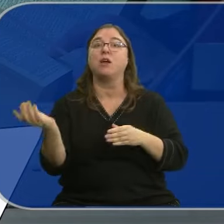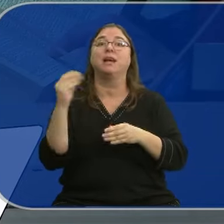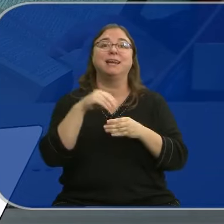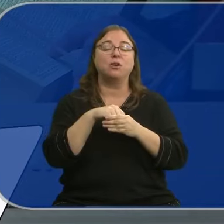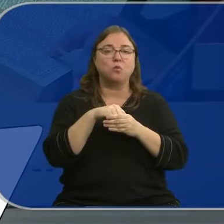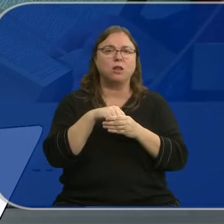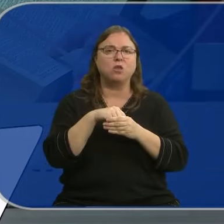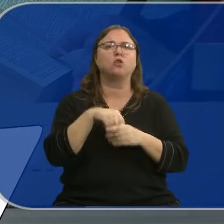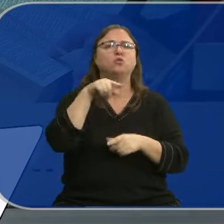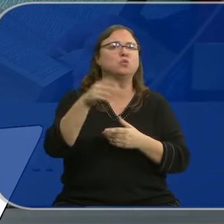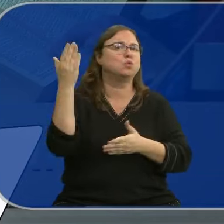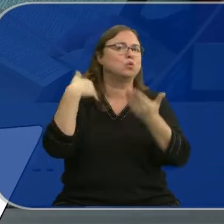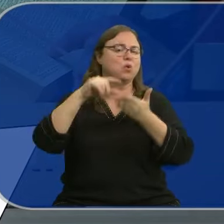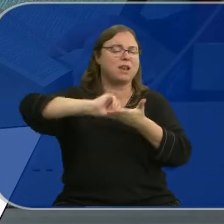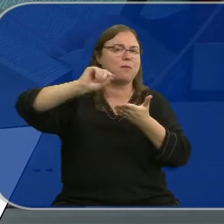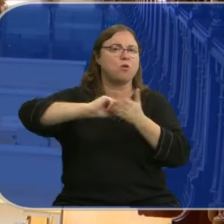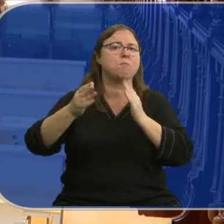ellos hay fondos machadianos.